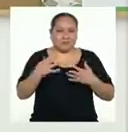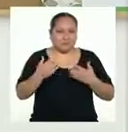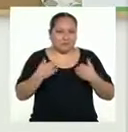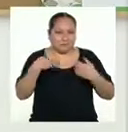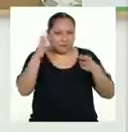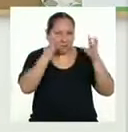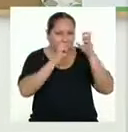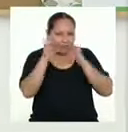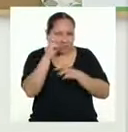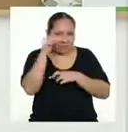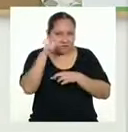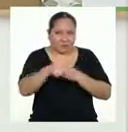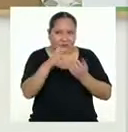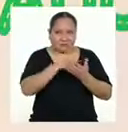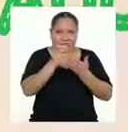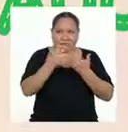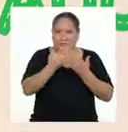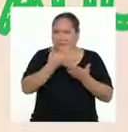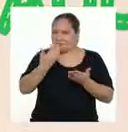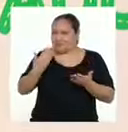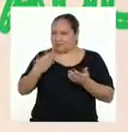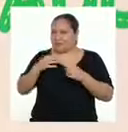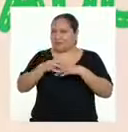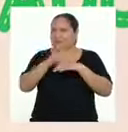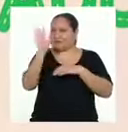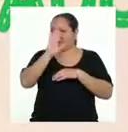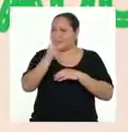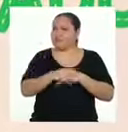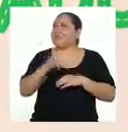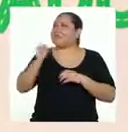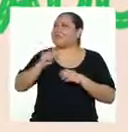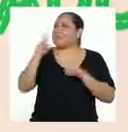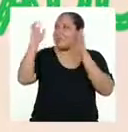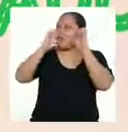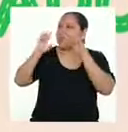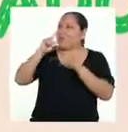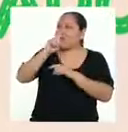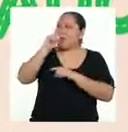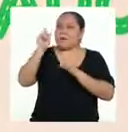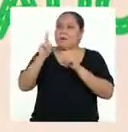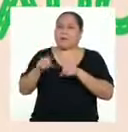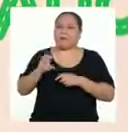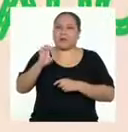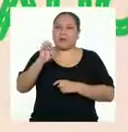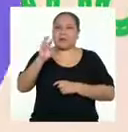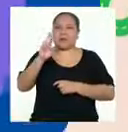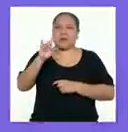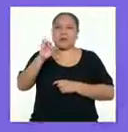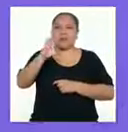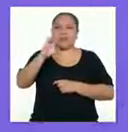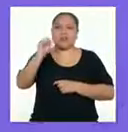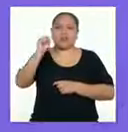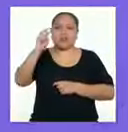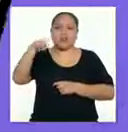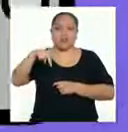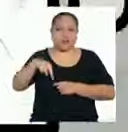duda al programa antes de despedirnos? De hecho, sí. Tenemos una pregunta de Erickson desde Cusco.